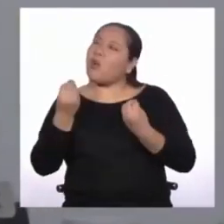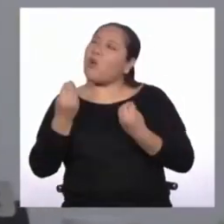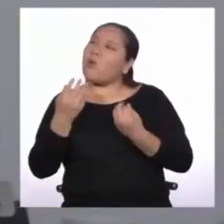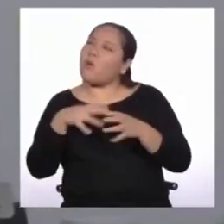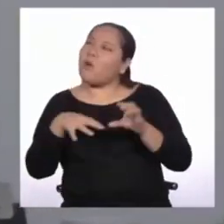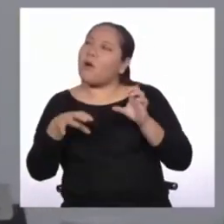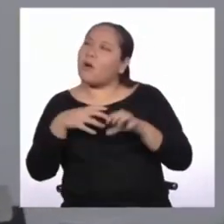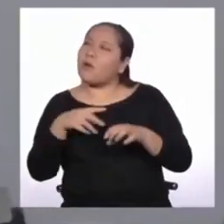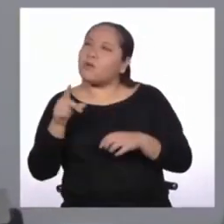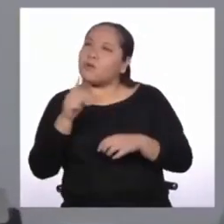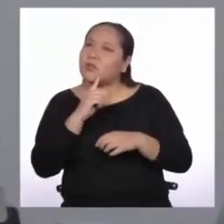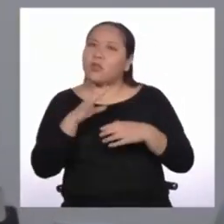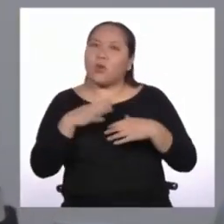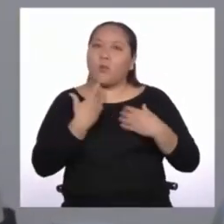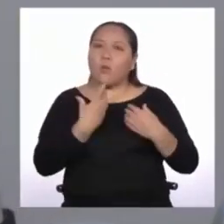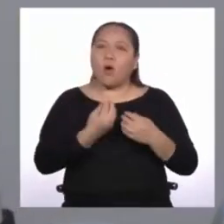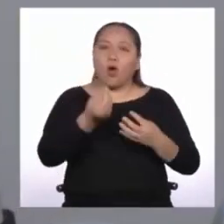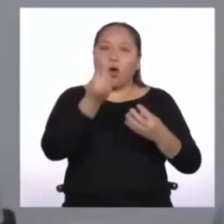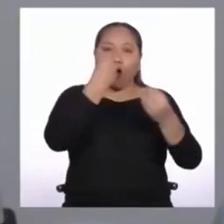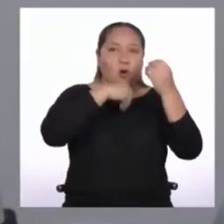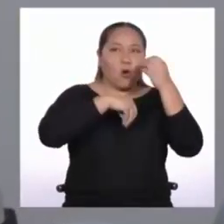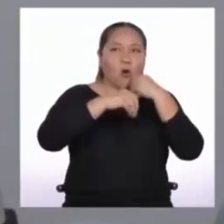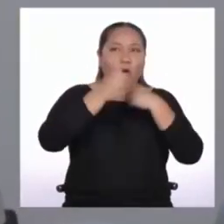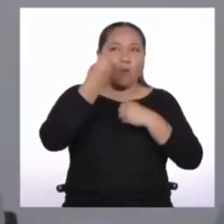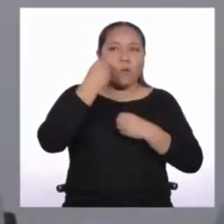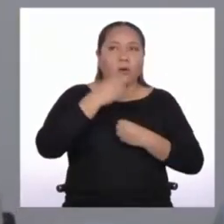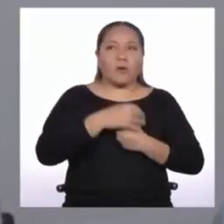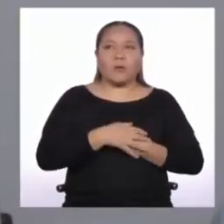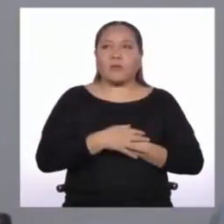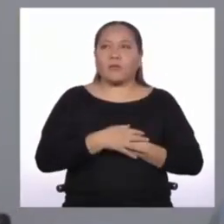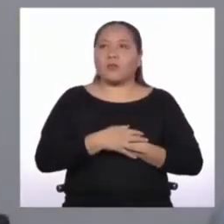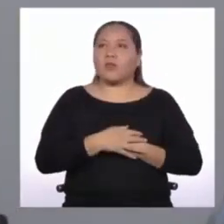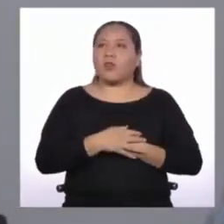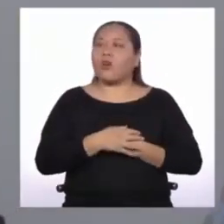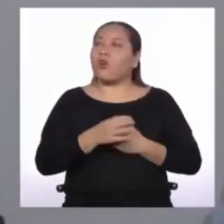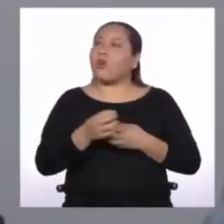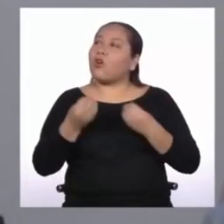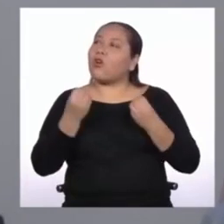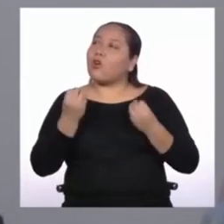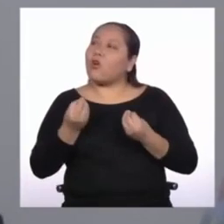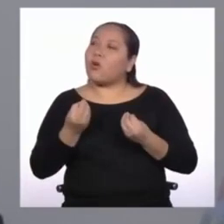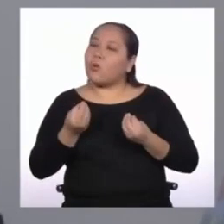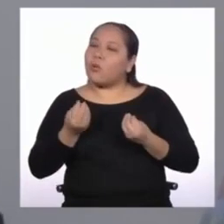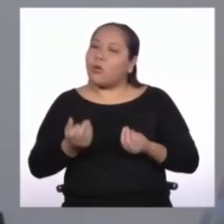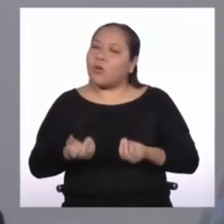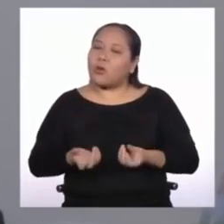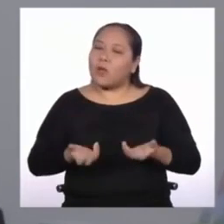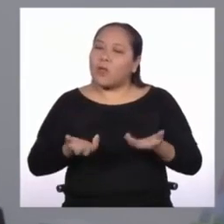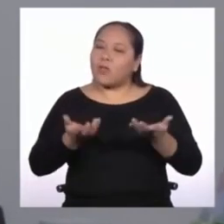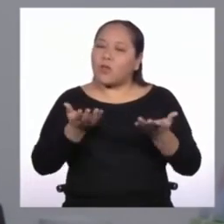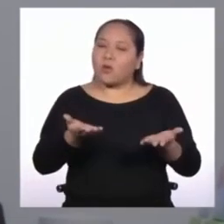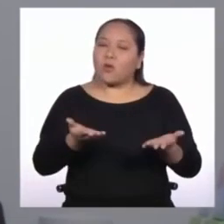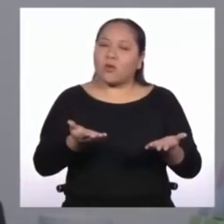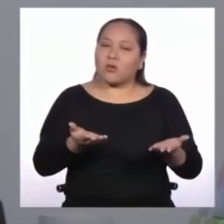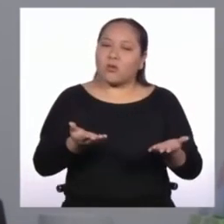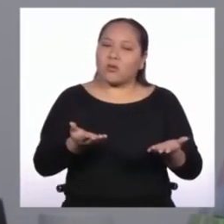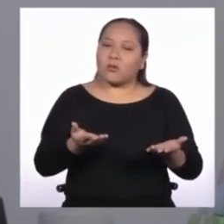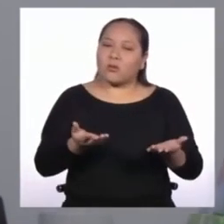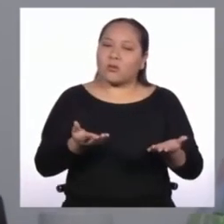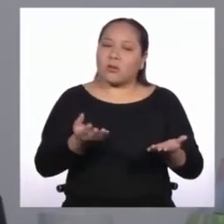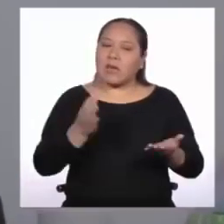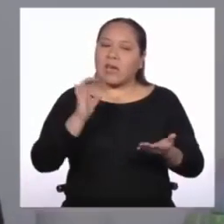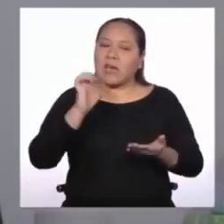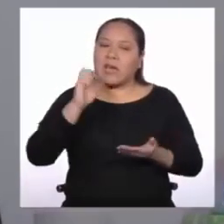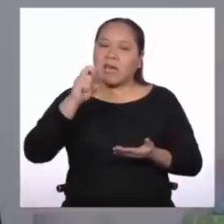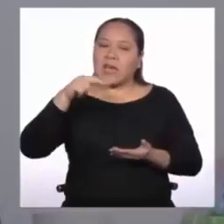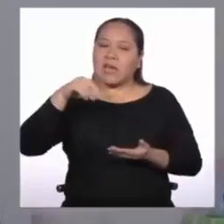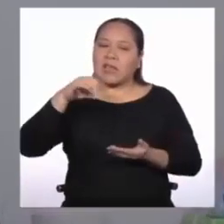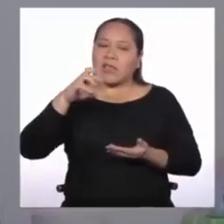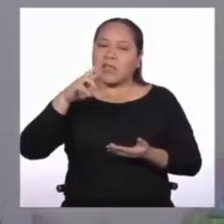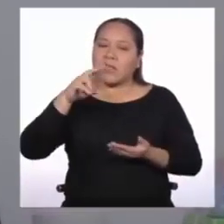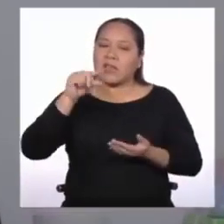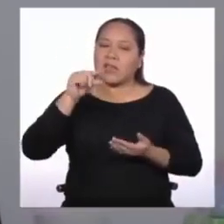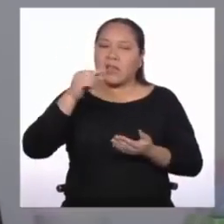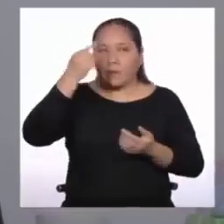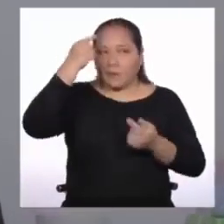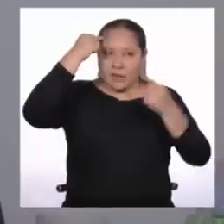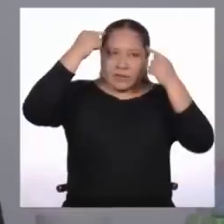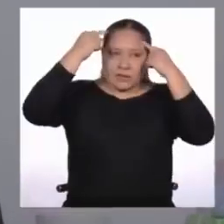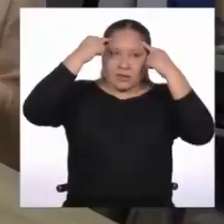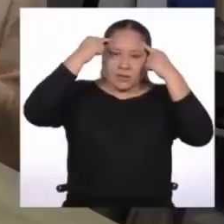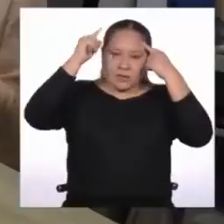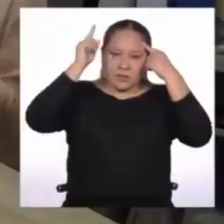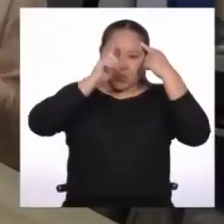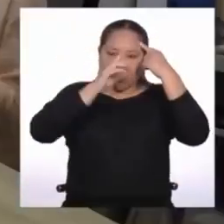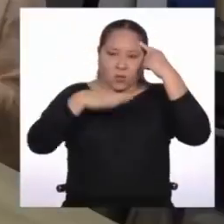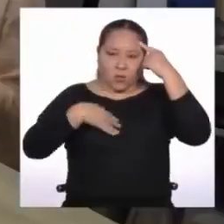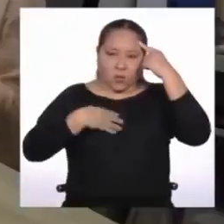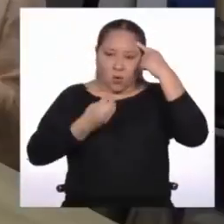que no puedo comer. Cómo alimento o le doy energía, por ejemplo, mi cerebro, si es que no puedo